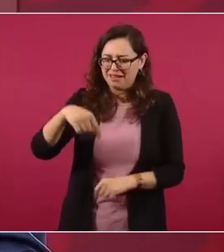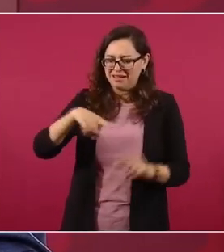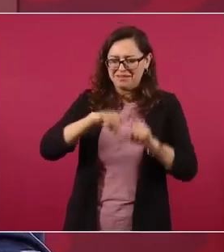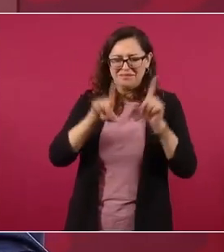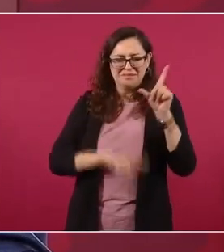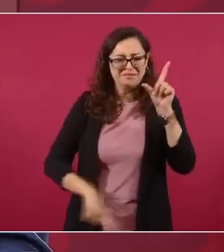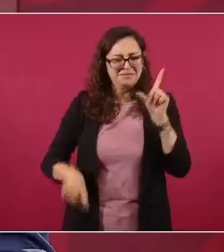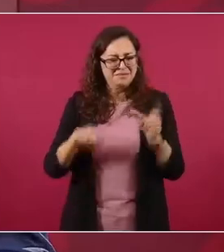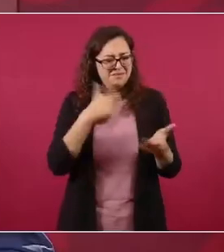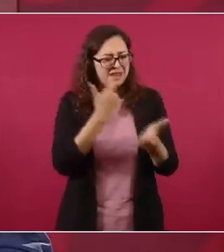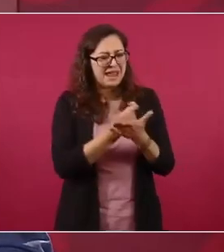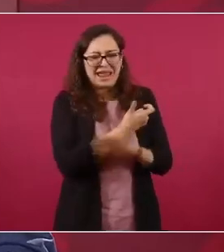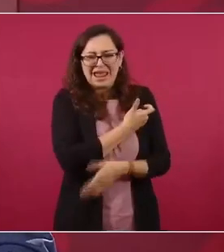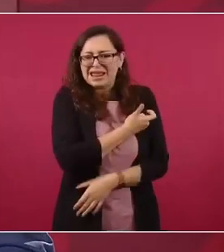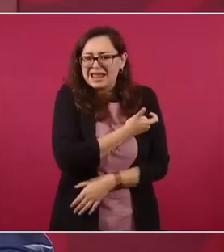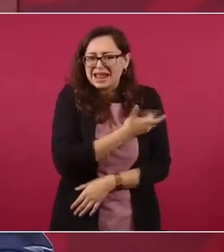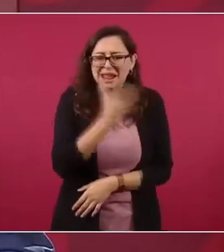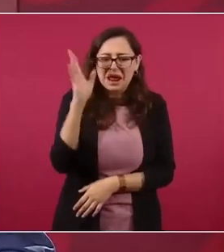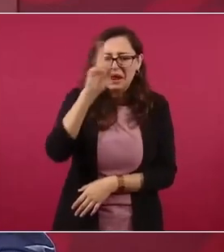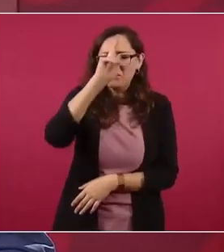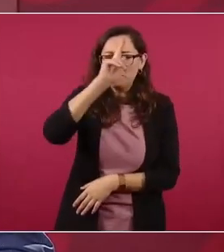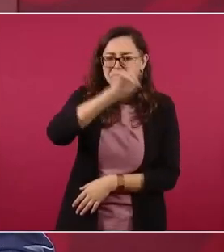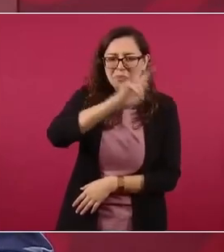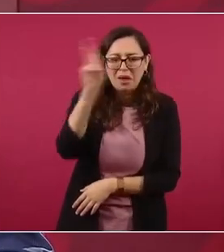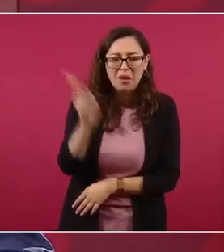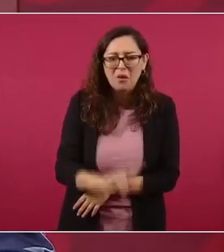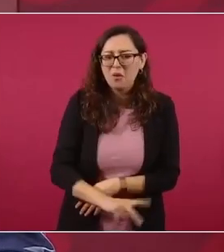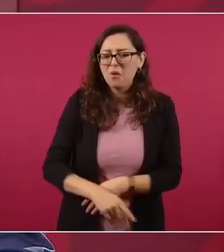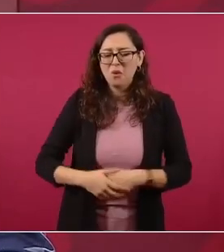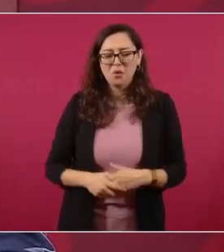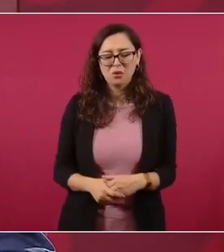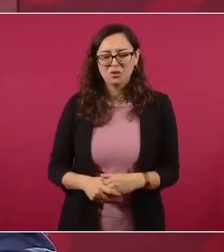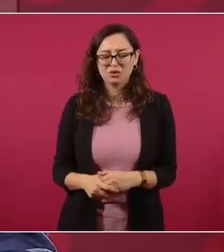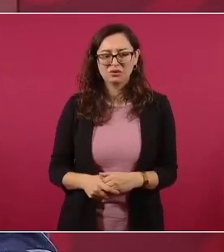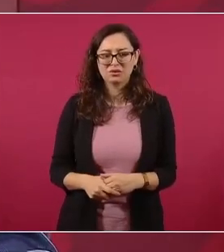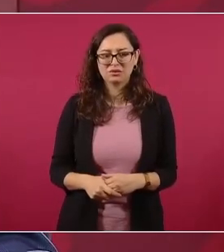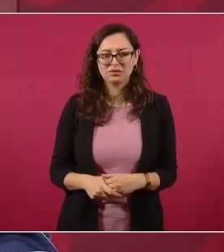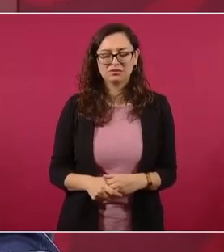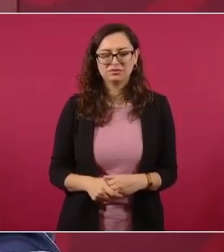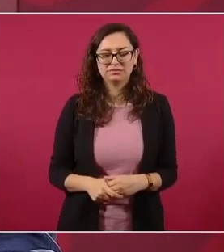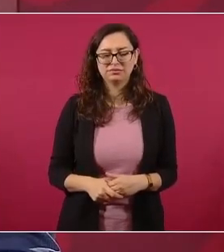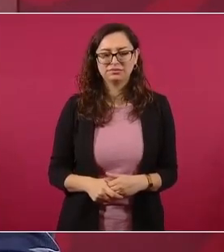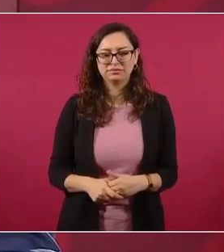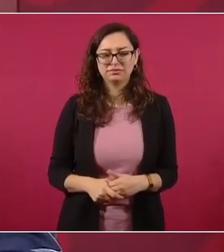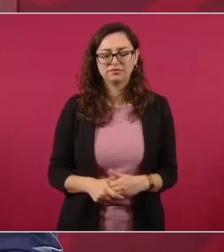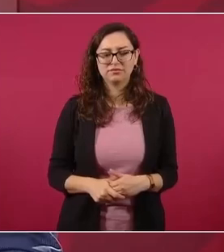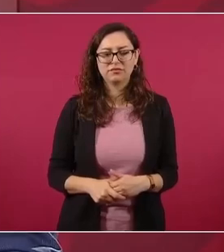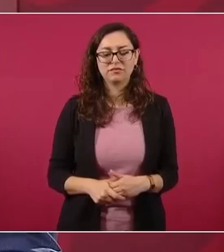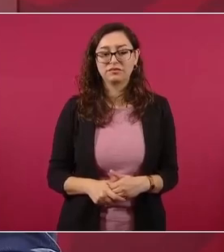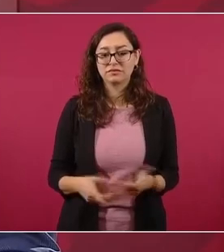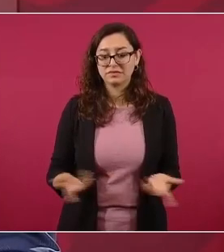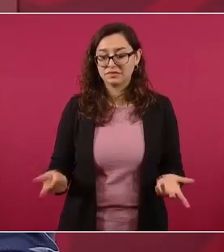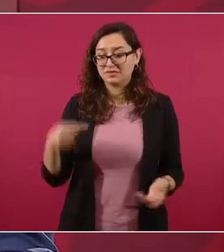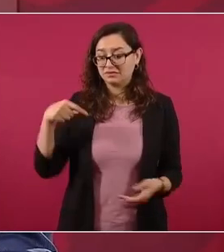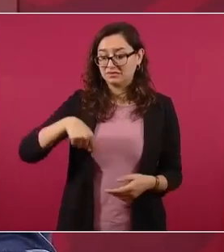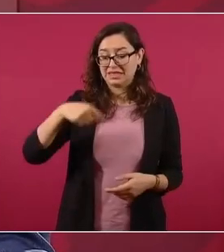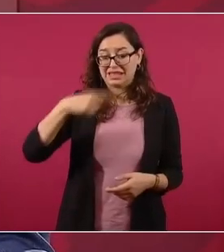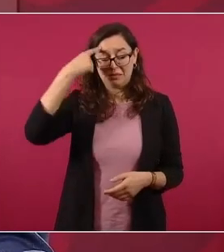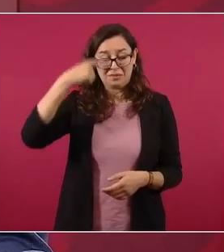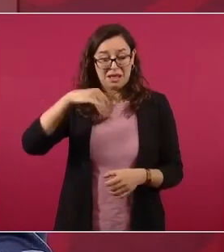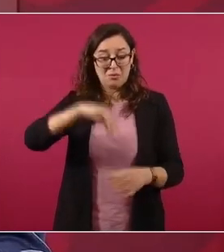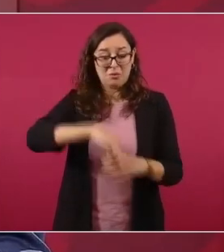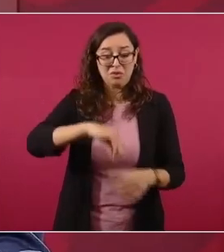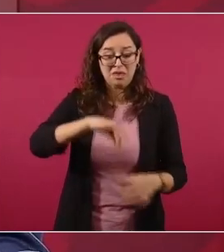Es donde cuesta más emitir un voto